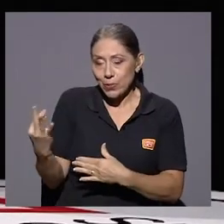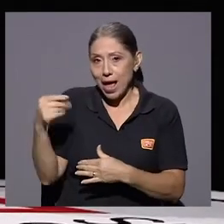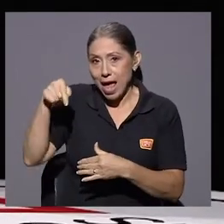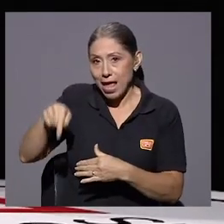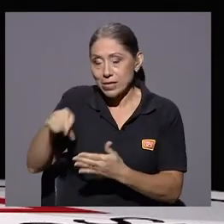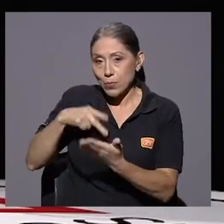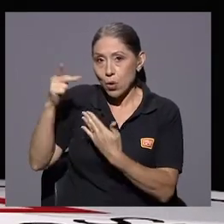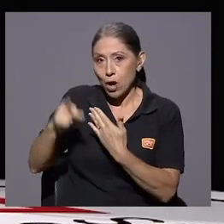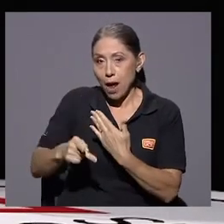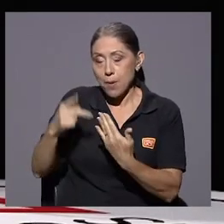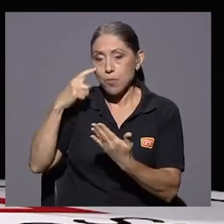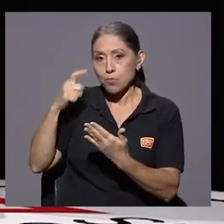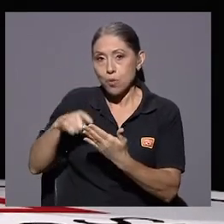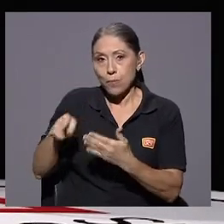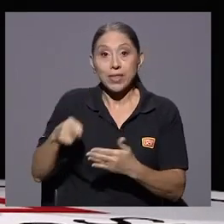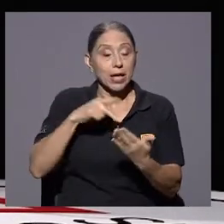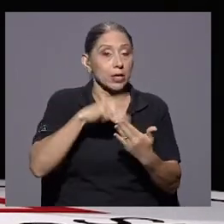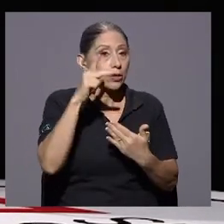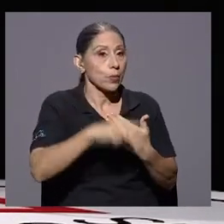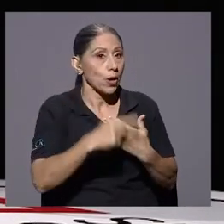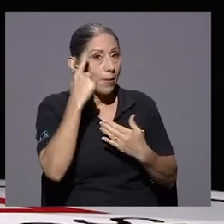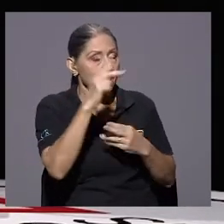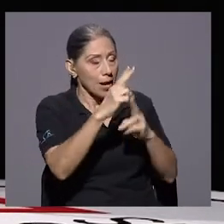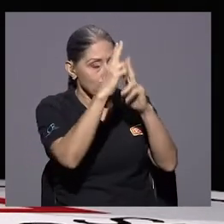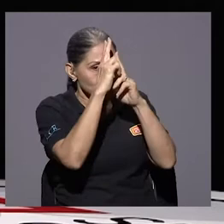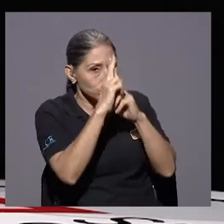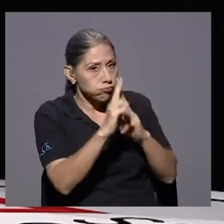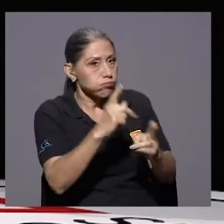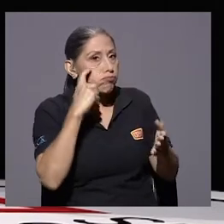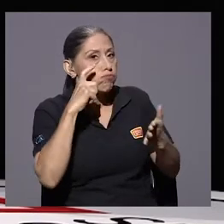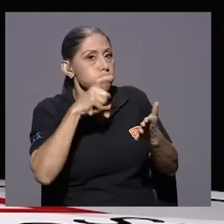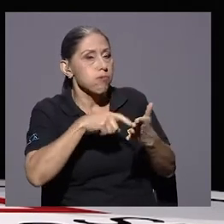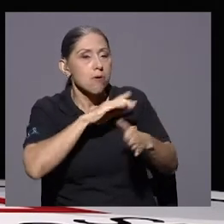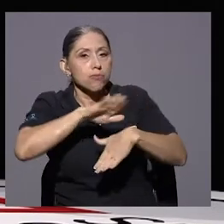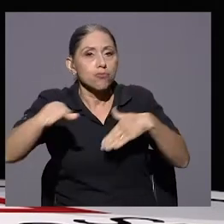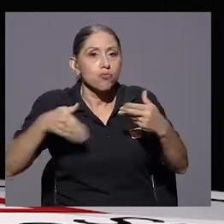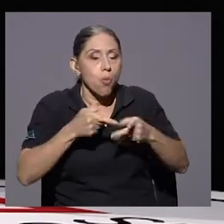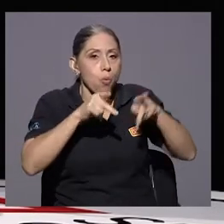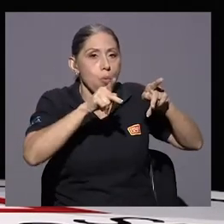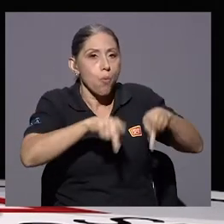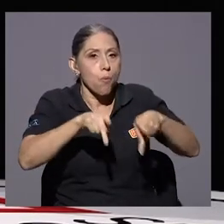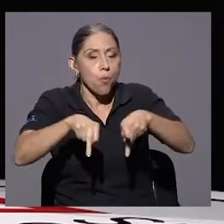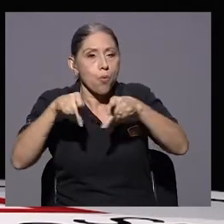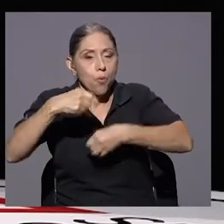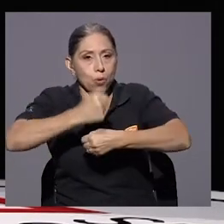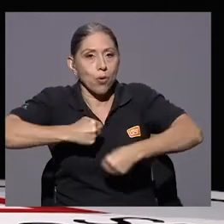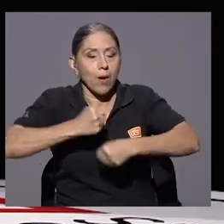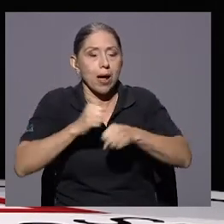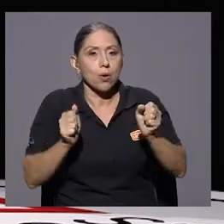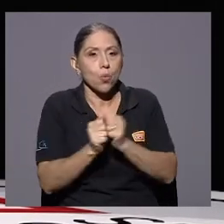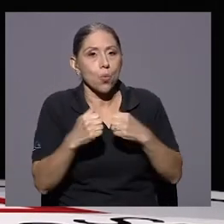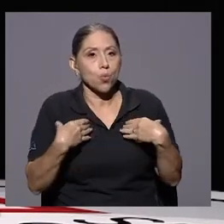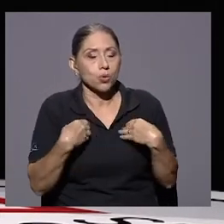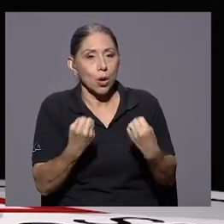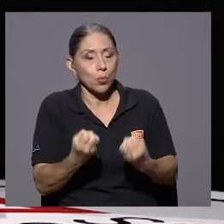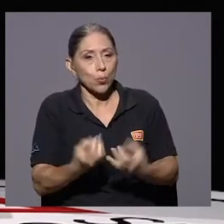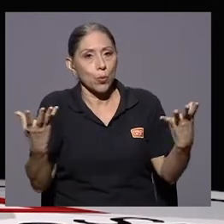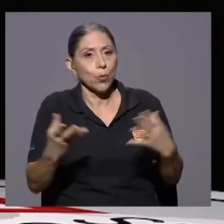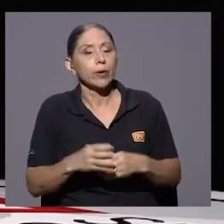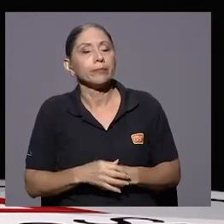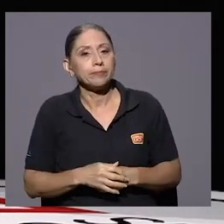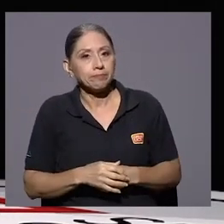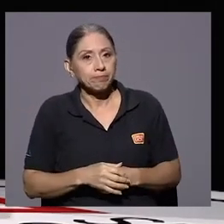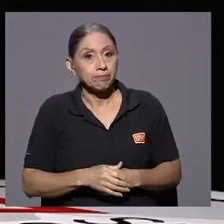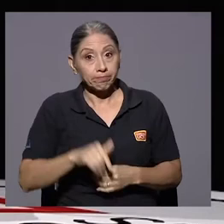¿Qué sirve este programa don Lenin? Para rendirle homenaje a todas las personas que trabajan ligados a la sanidad pública y que